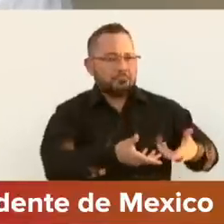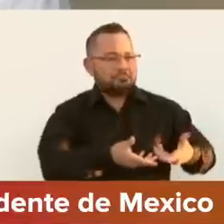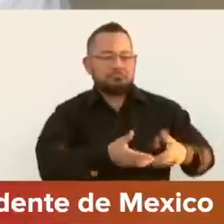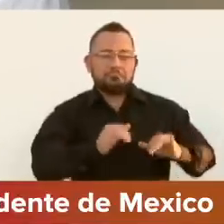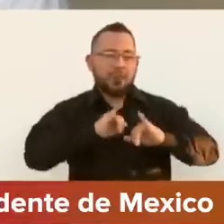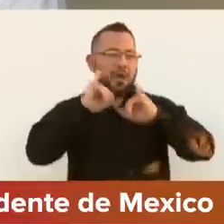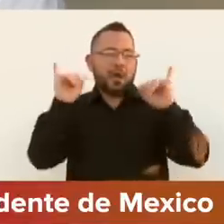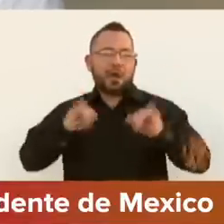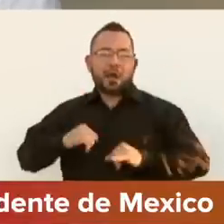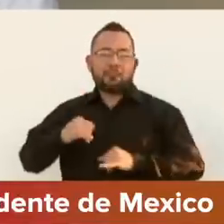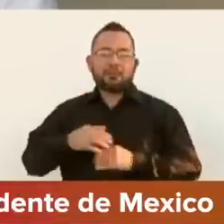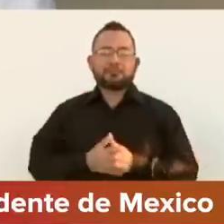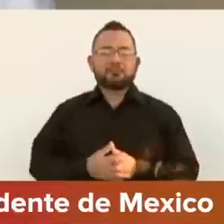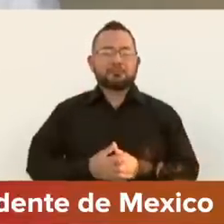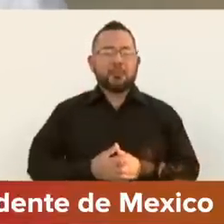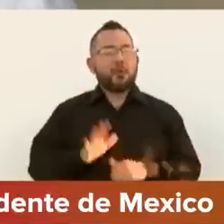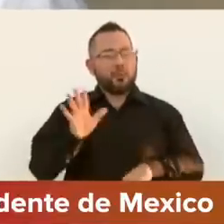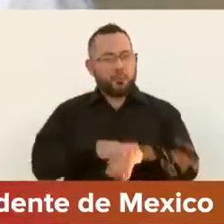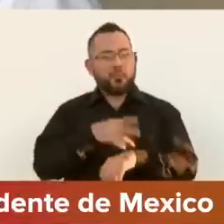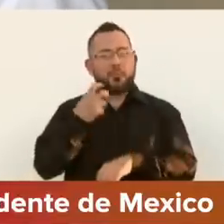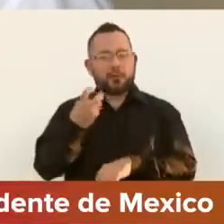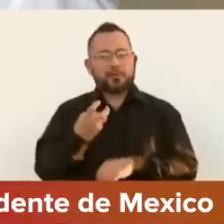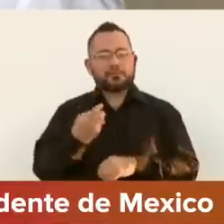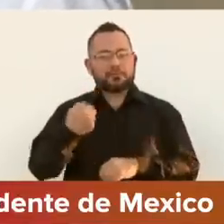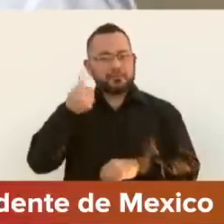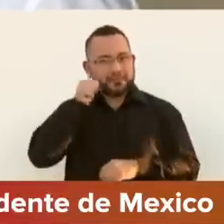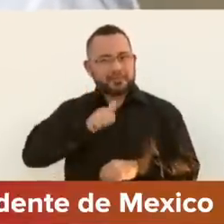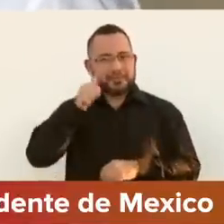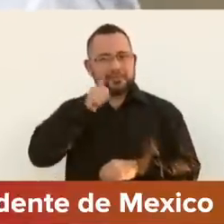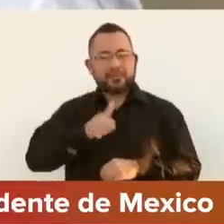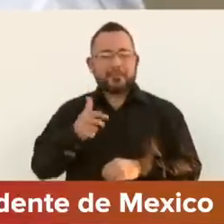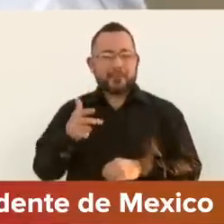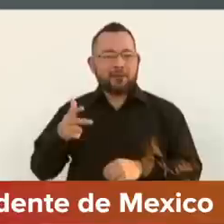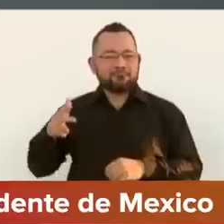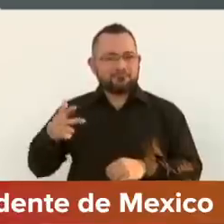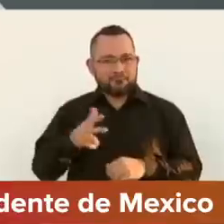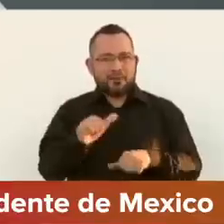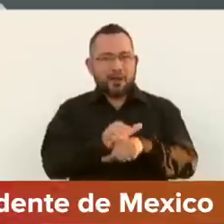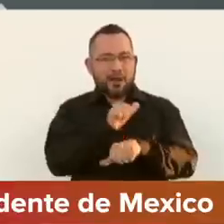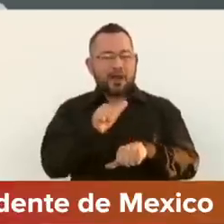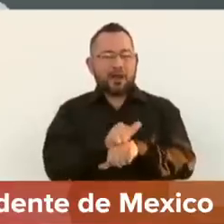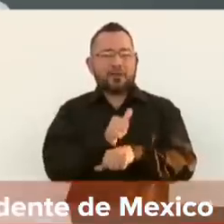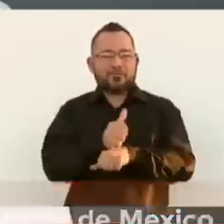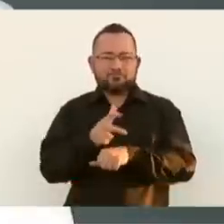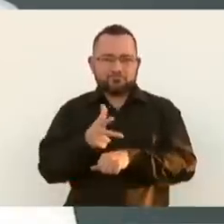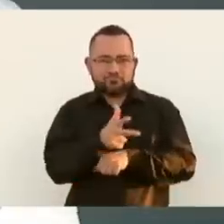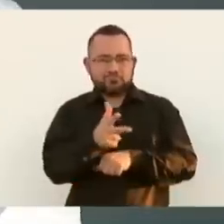siempre vamos a recorrer el país de esta forma.